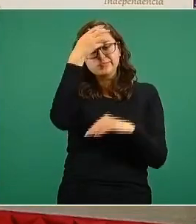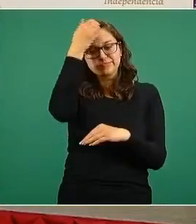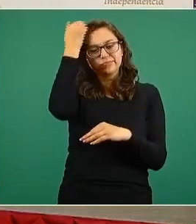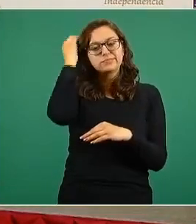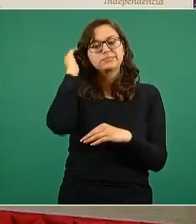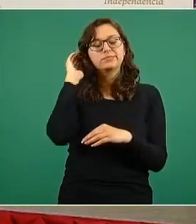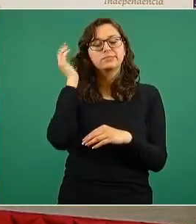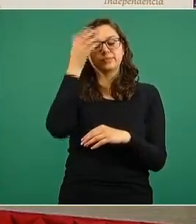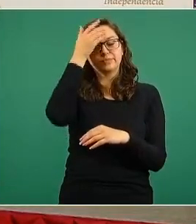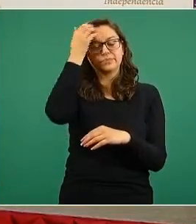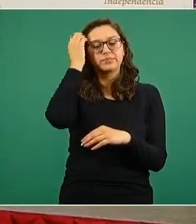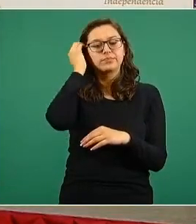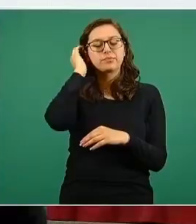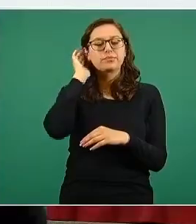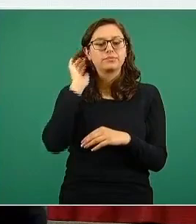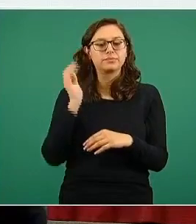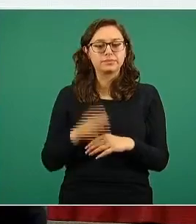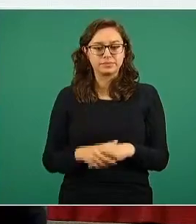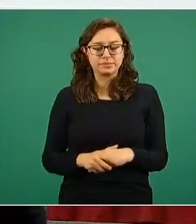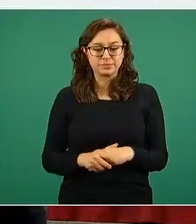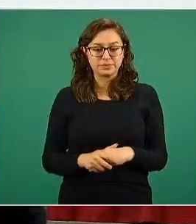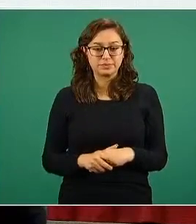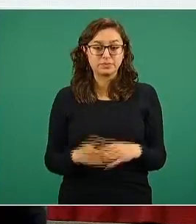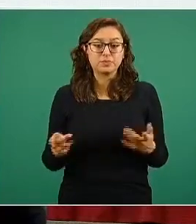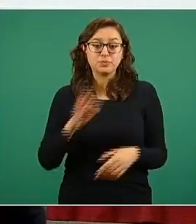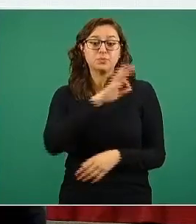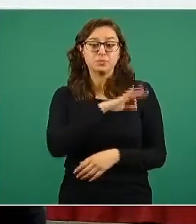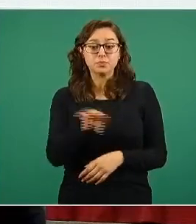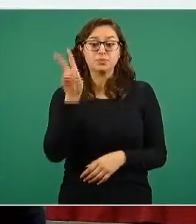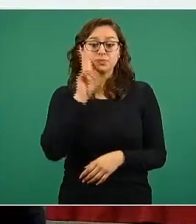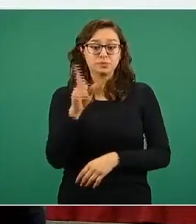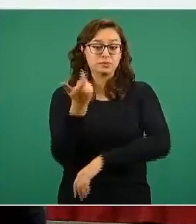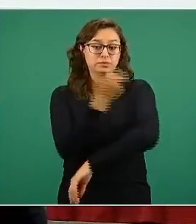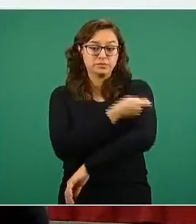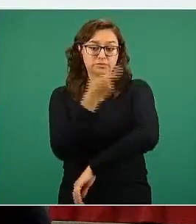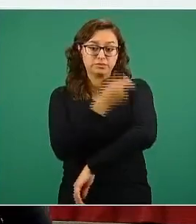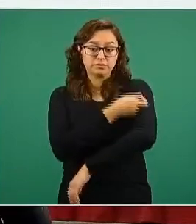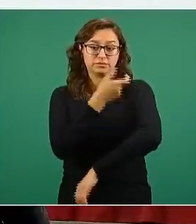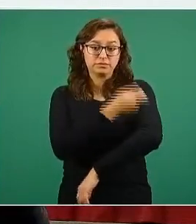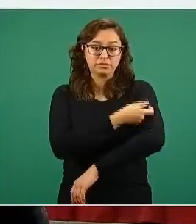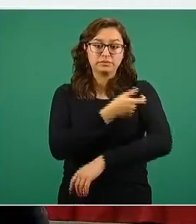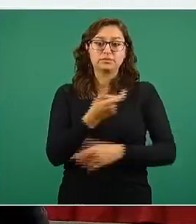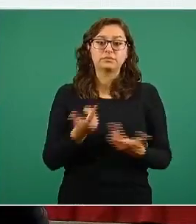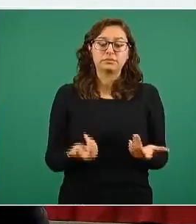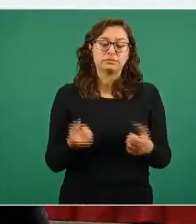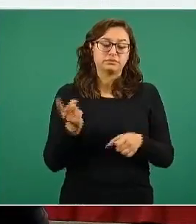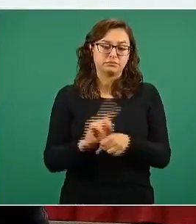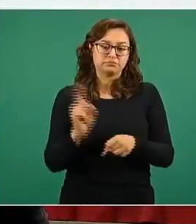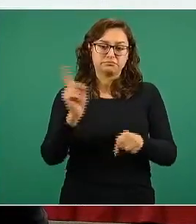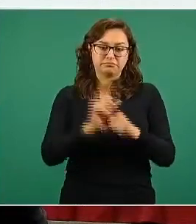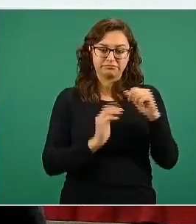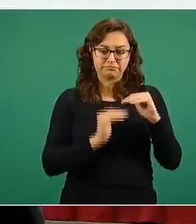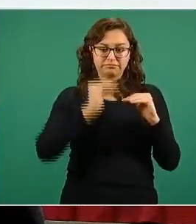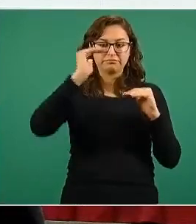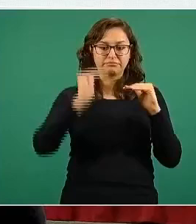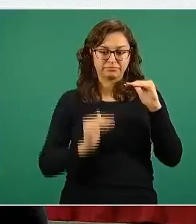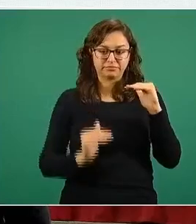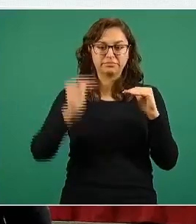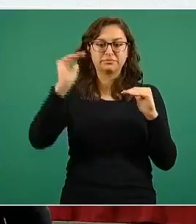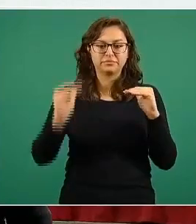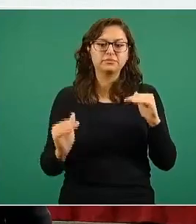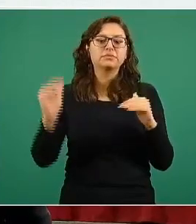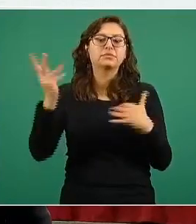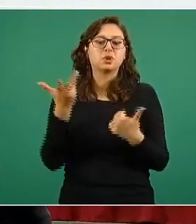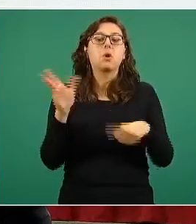Vemos, desde luego, variabilidad en la velocidad de uso, medida por el número de dosis diarias, porque esto ha atendido